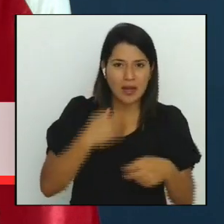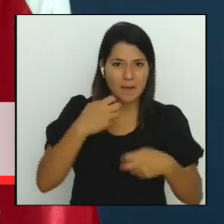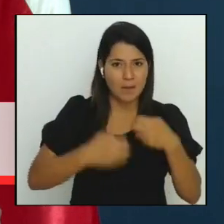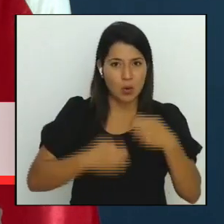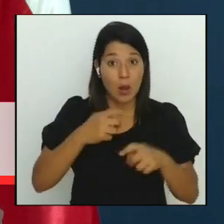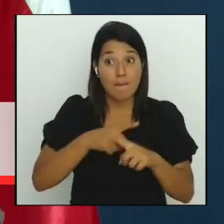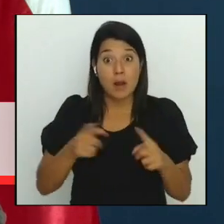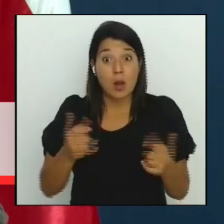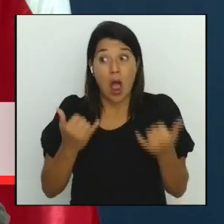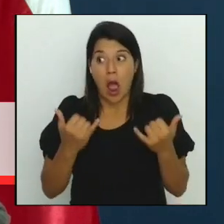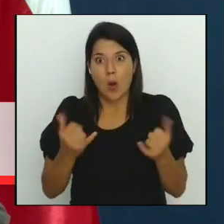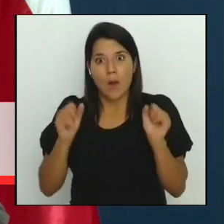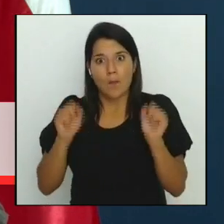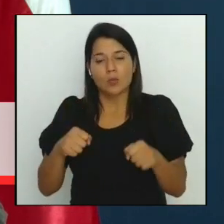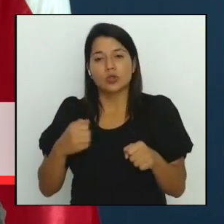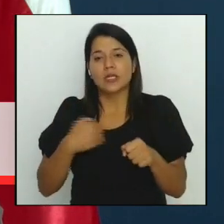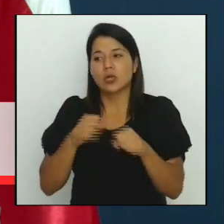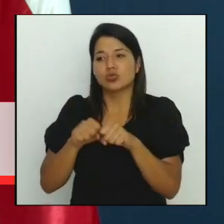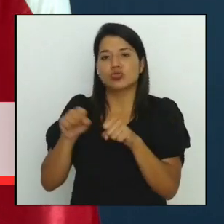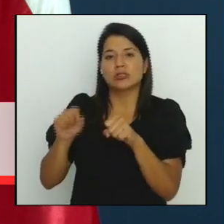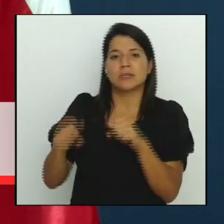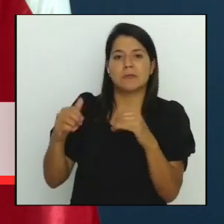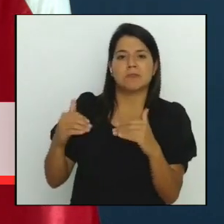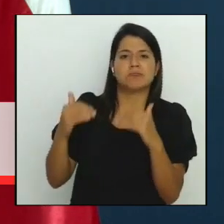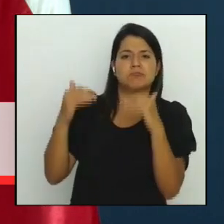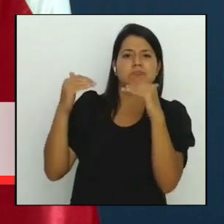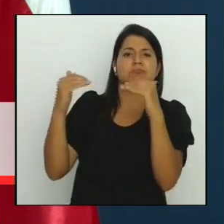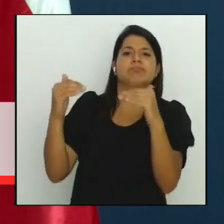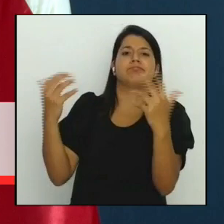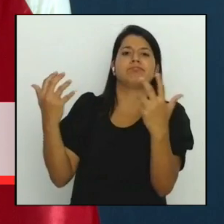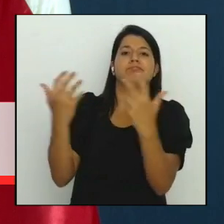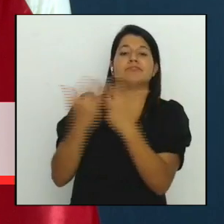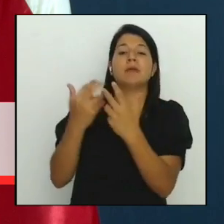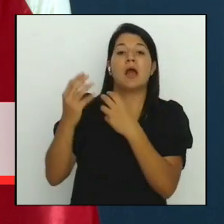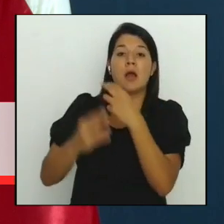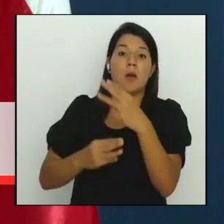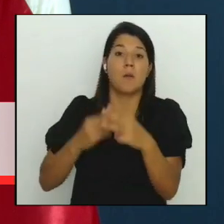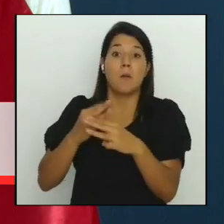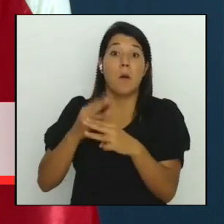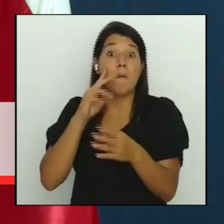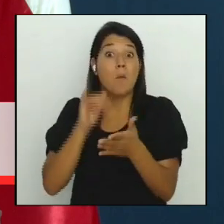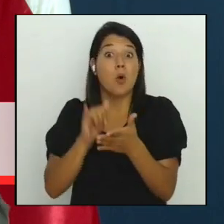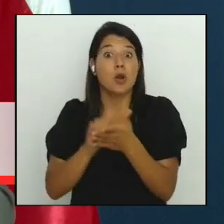mundial por eso es que es tan importante la firma de este contrato hoy